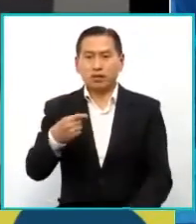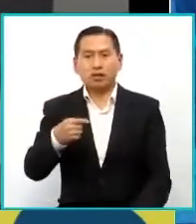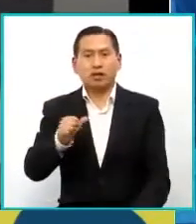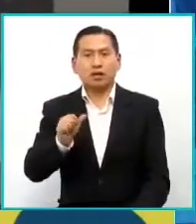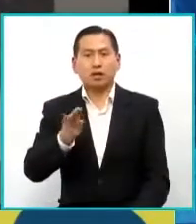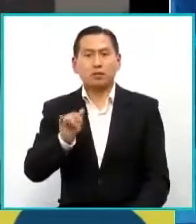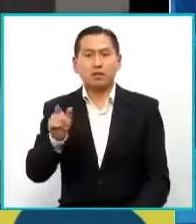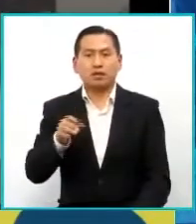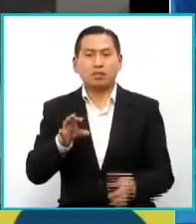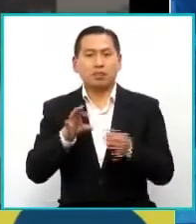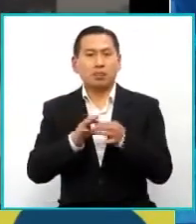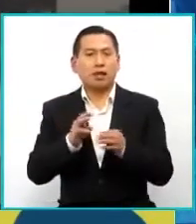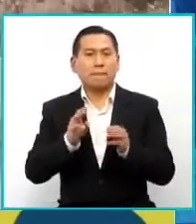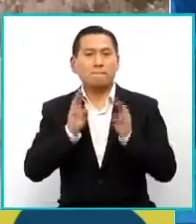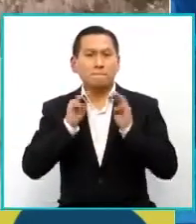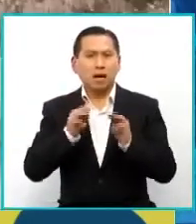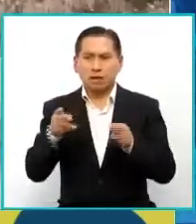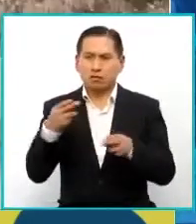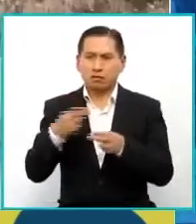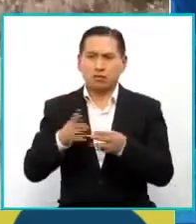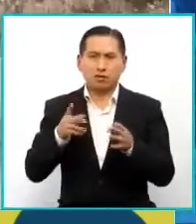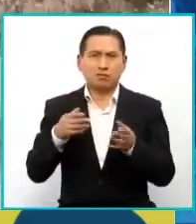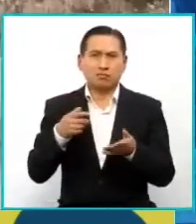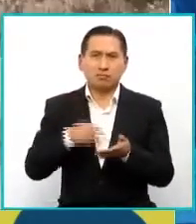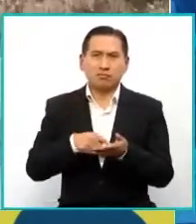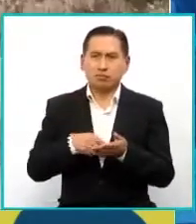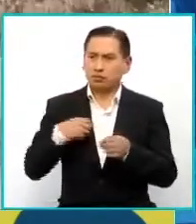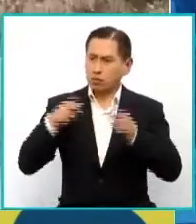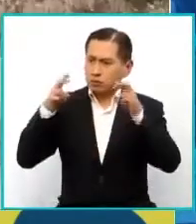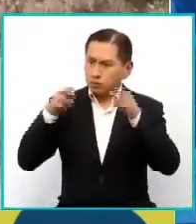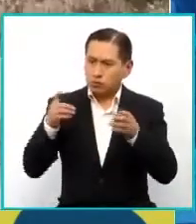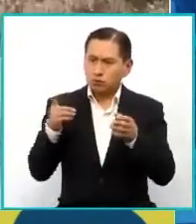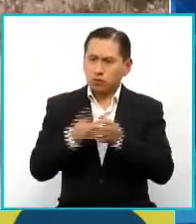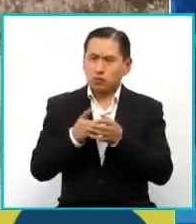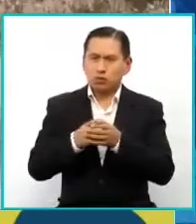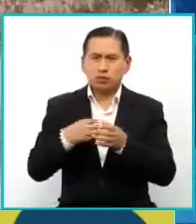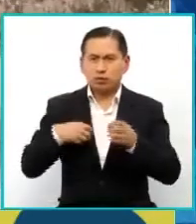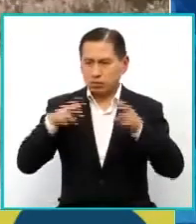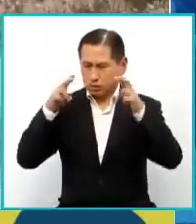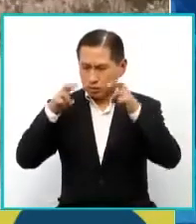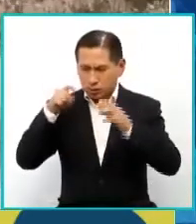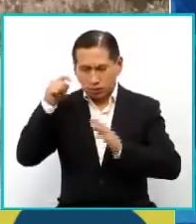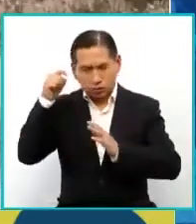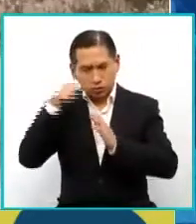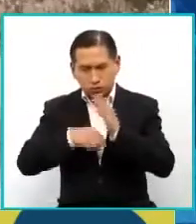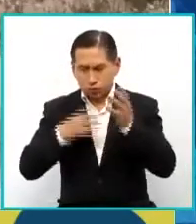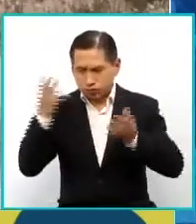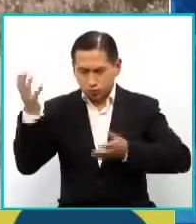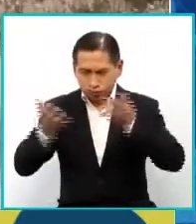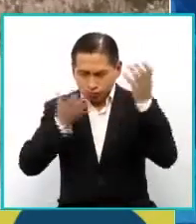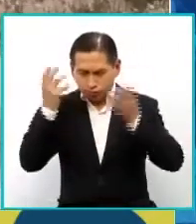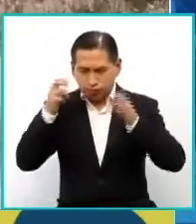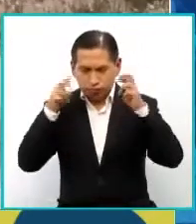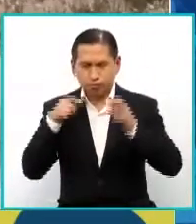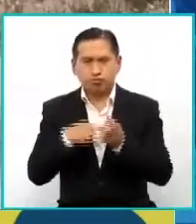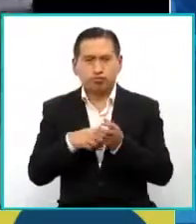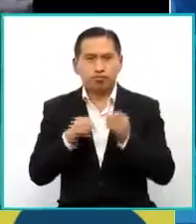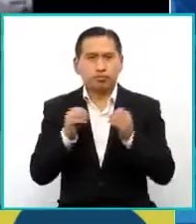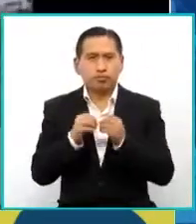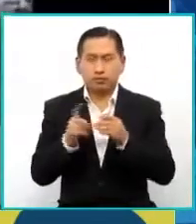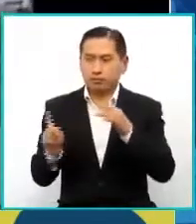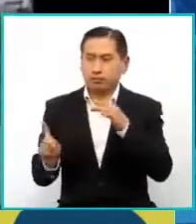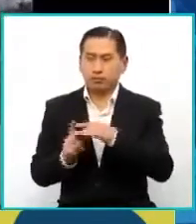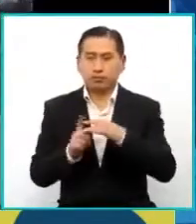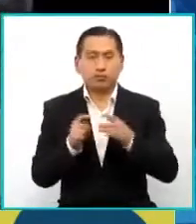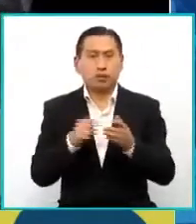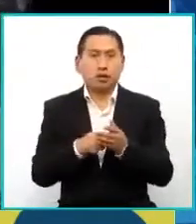¿no? Son tesoros que he ido encontrando en los archivos de una búsqueda profunda. Y en ese